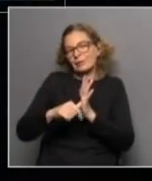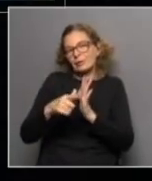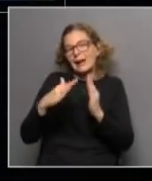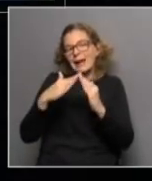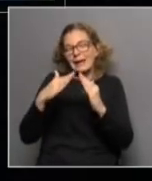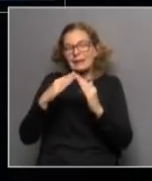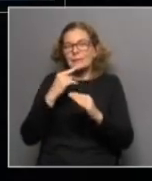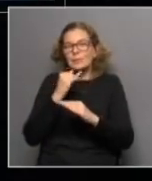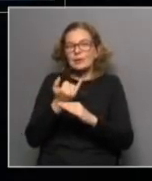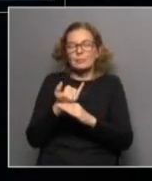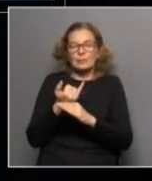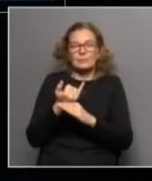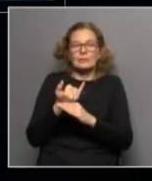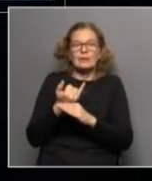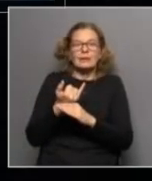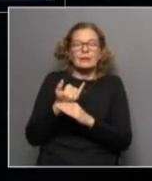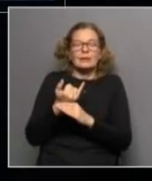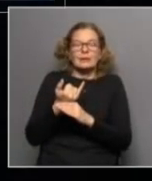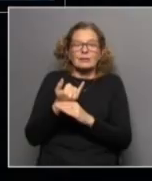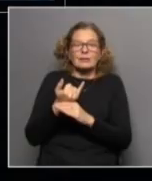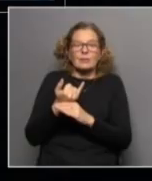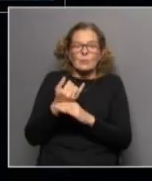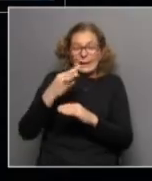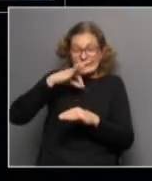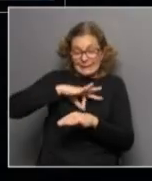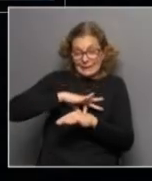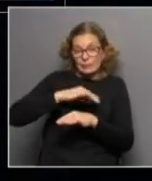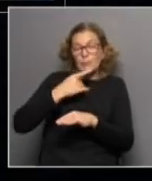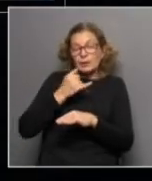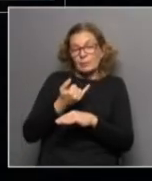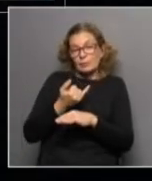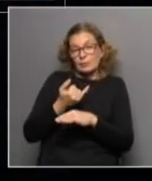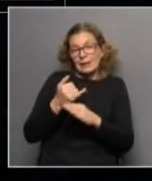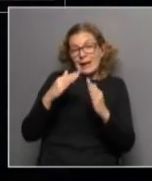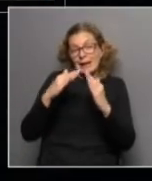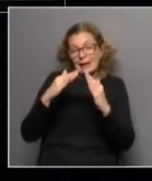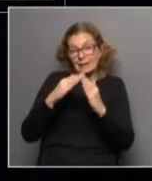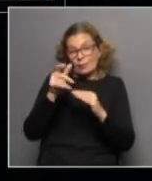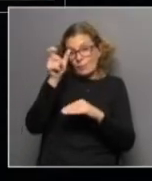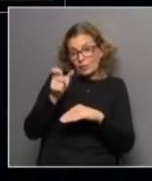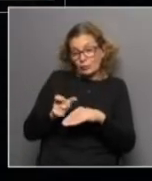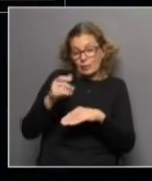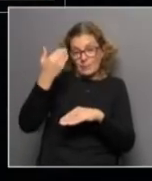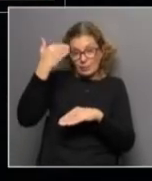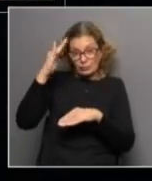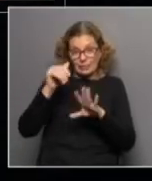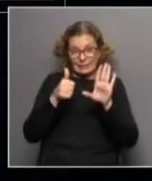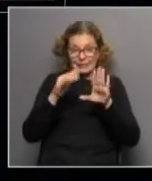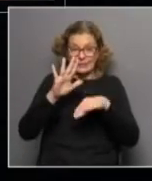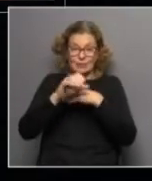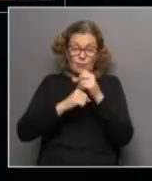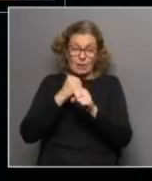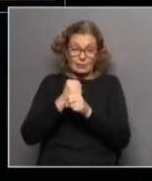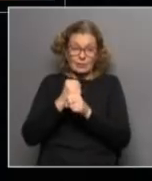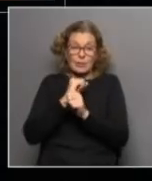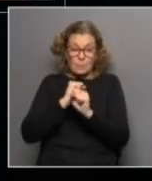el flujo de ingresos que tienen los hogares con personas mayores de 65 años que